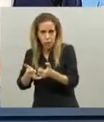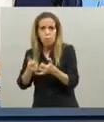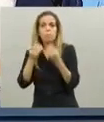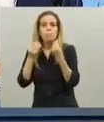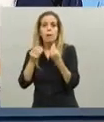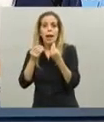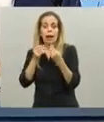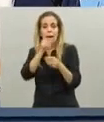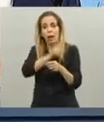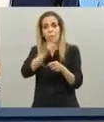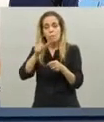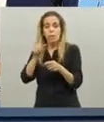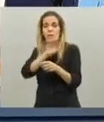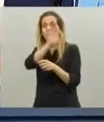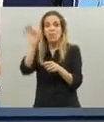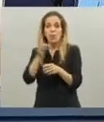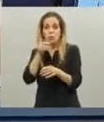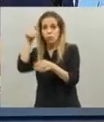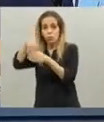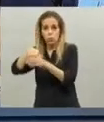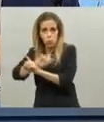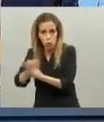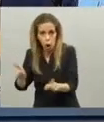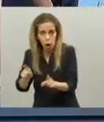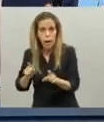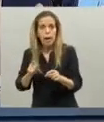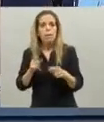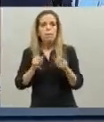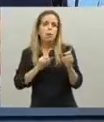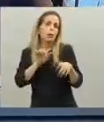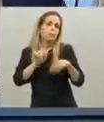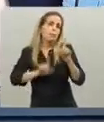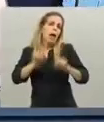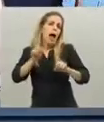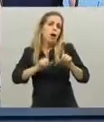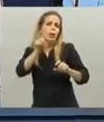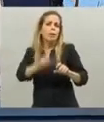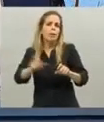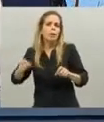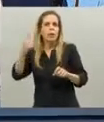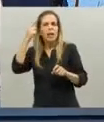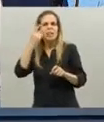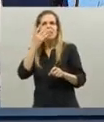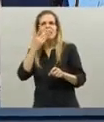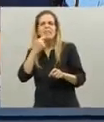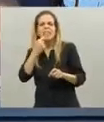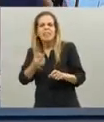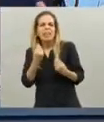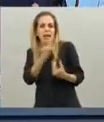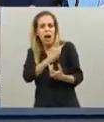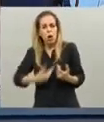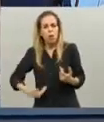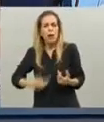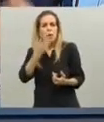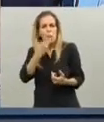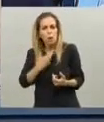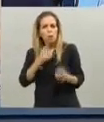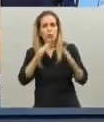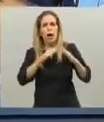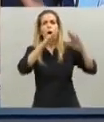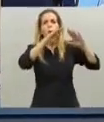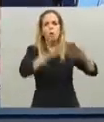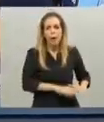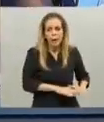y al interior de cada una de las comunidades porque alguien dice bueno están enamorados de la cuarentena recorran la provincia de Buenos Aires completa hay montones de